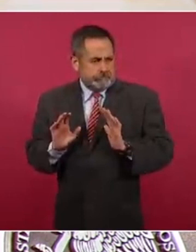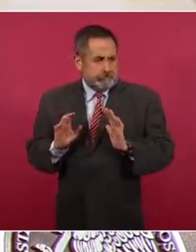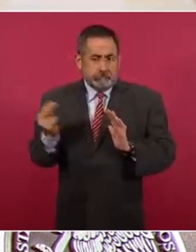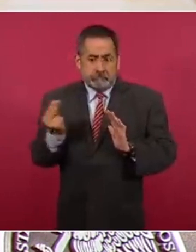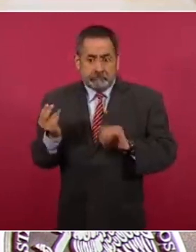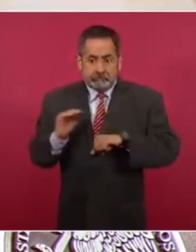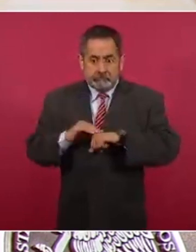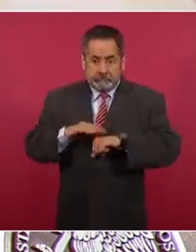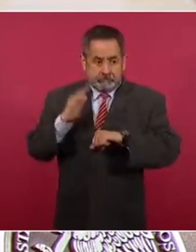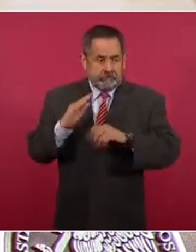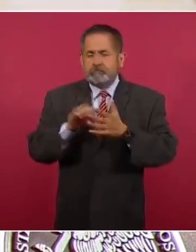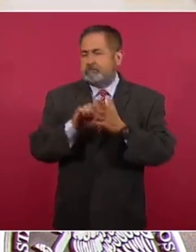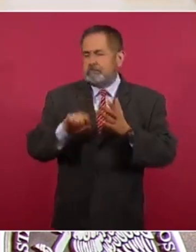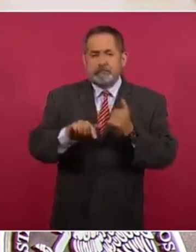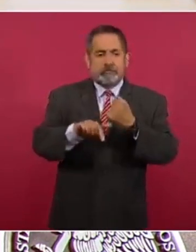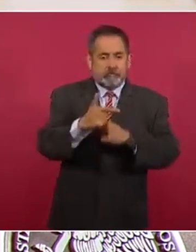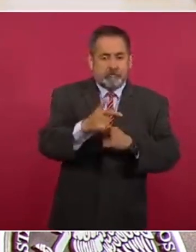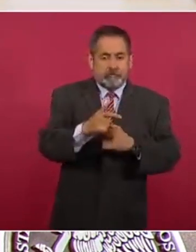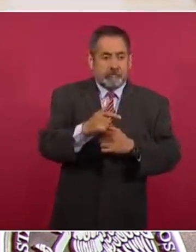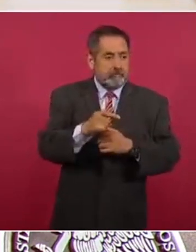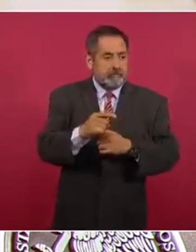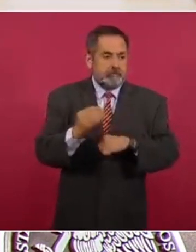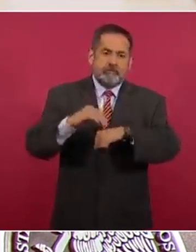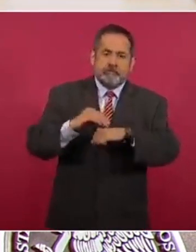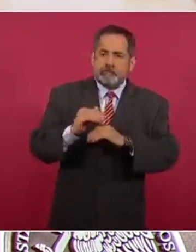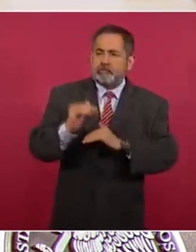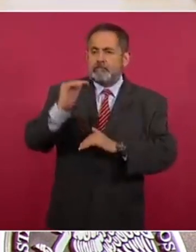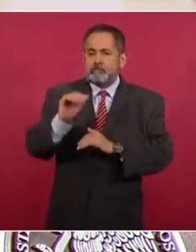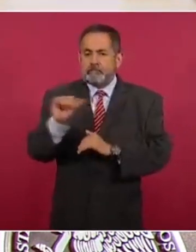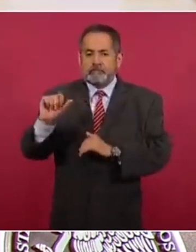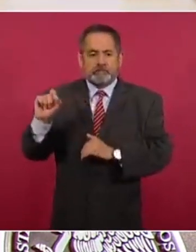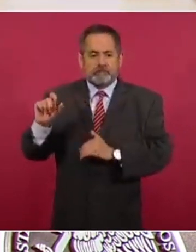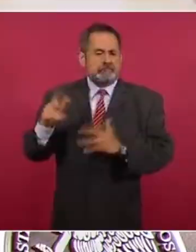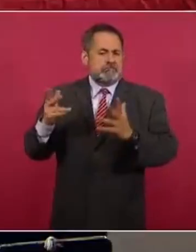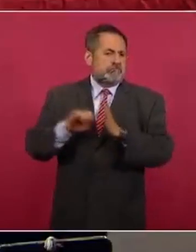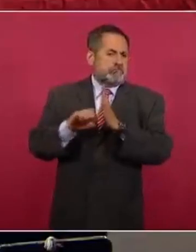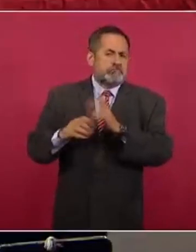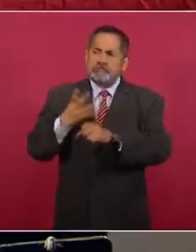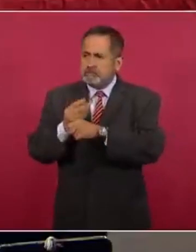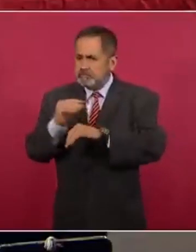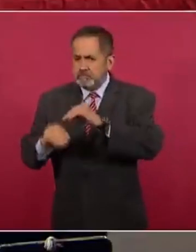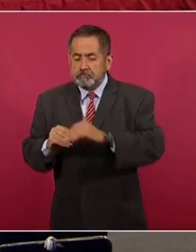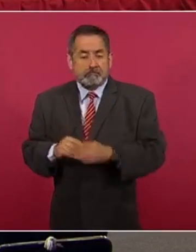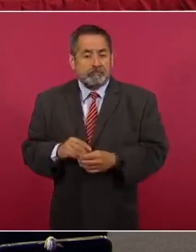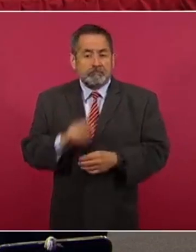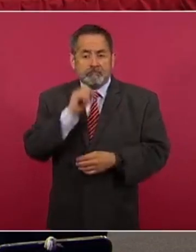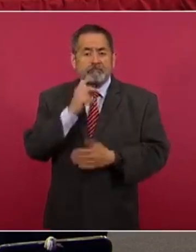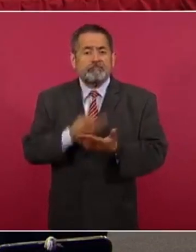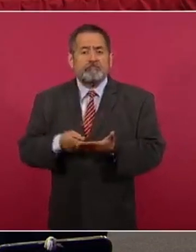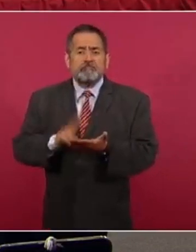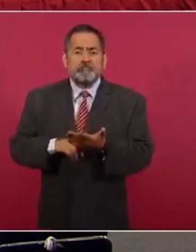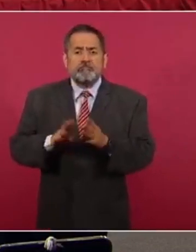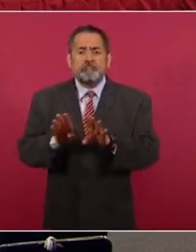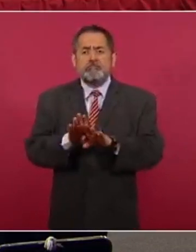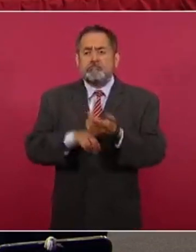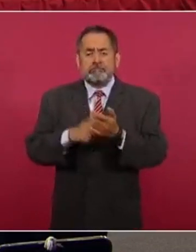que tenemos que pasar de 12 camas a 20 camas, para poner un ejemplo. Pero también el fortalecimiento. En muchos de estos hospitales